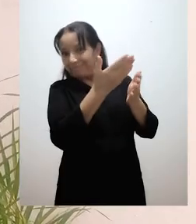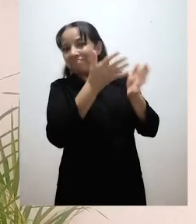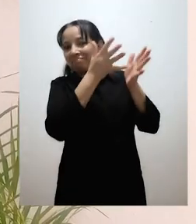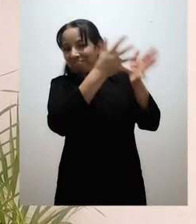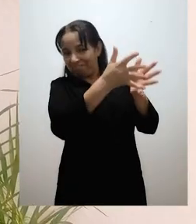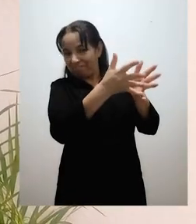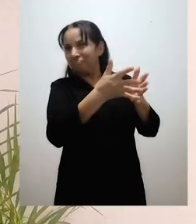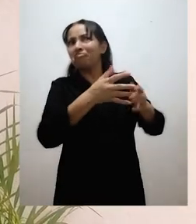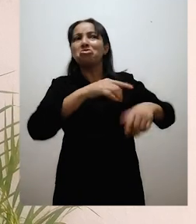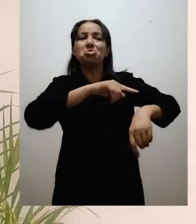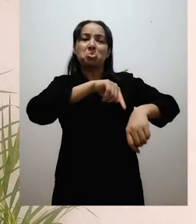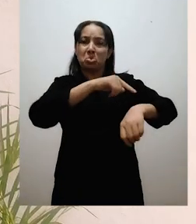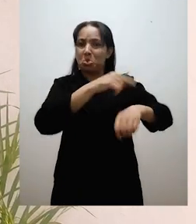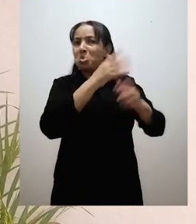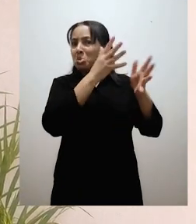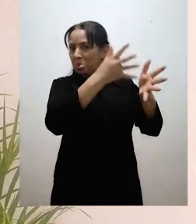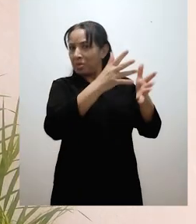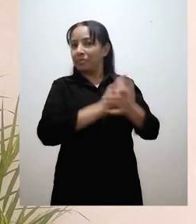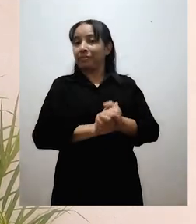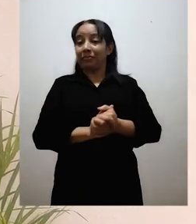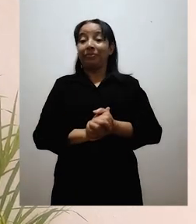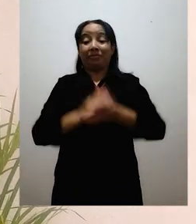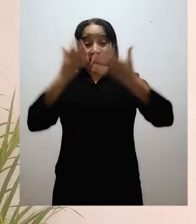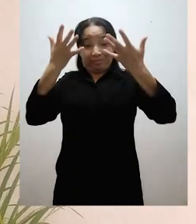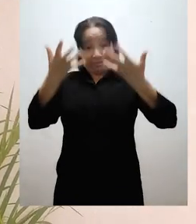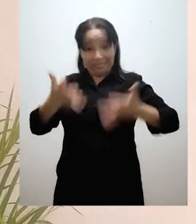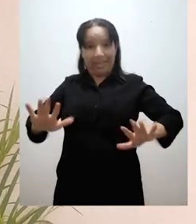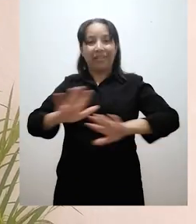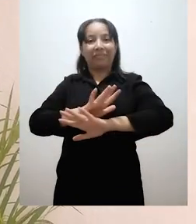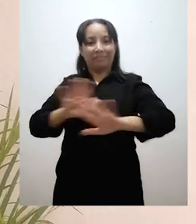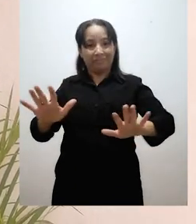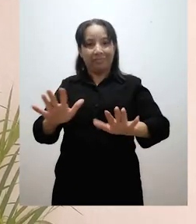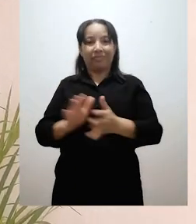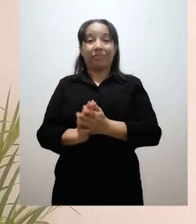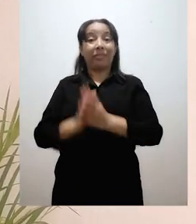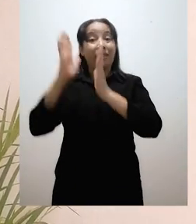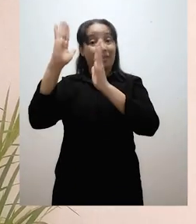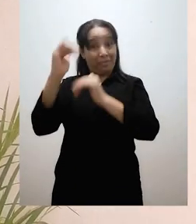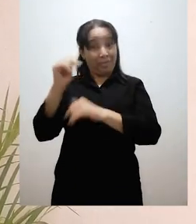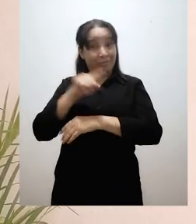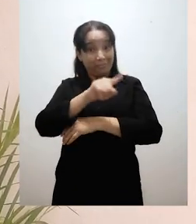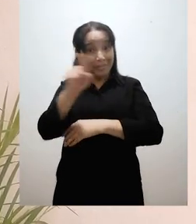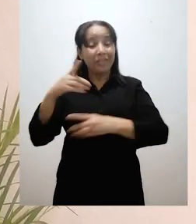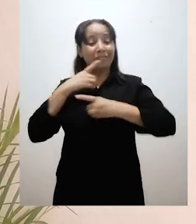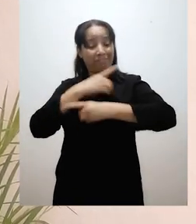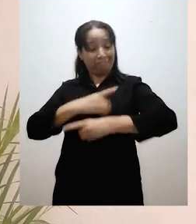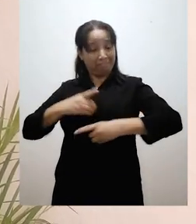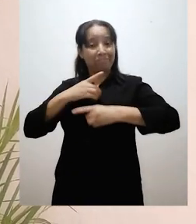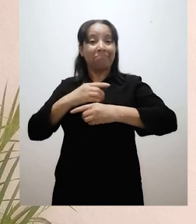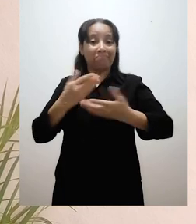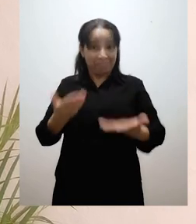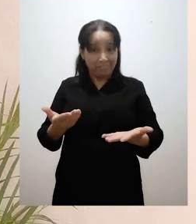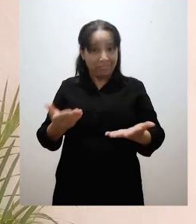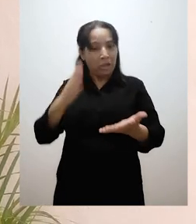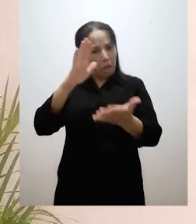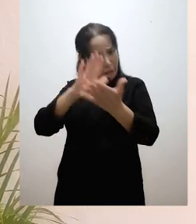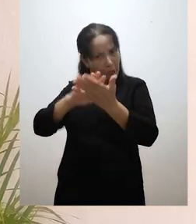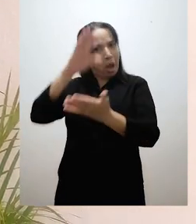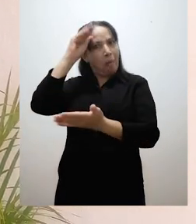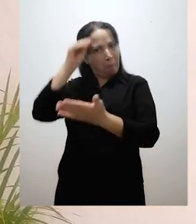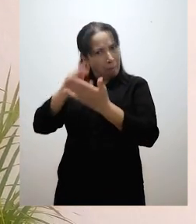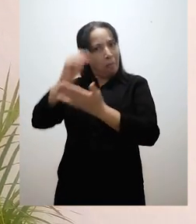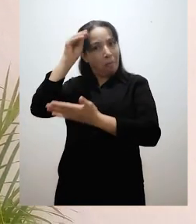terminado con nuestro taller. Espero les haya gustado muchísimo y hayan aprendido mucho. También hacerles un pequeño